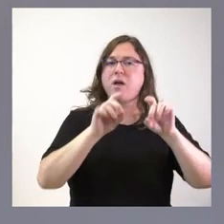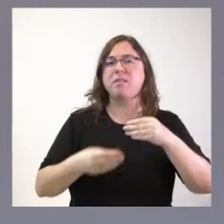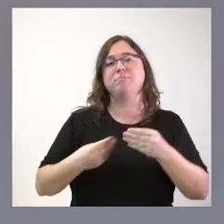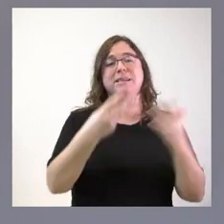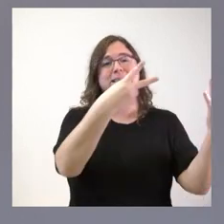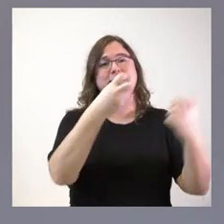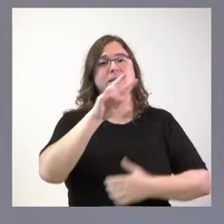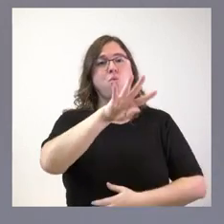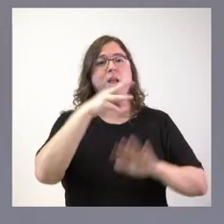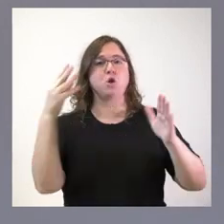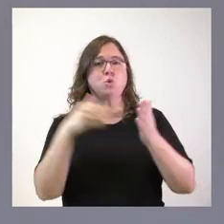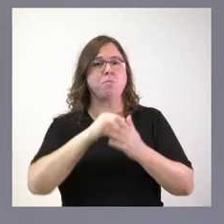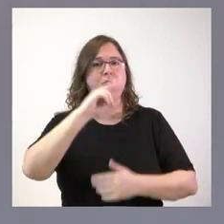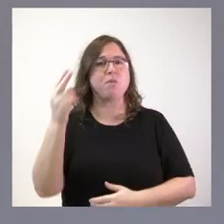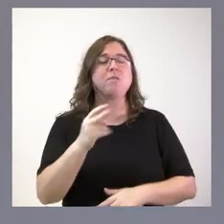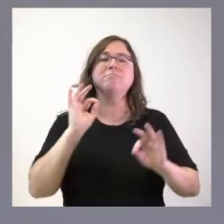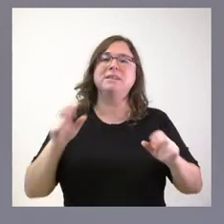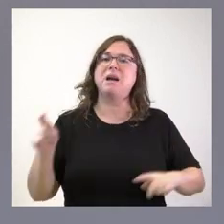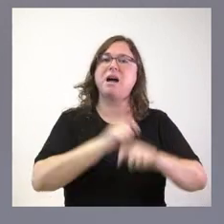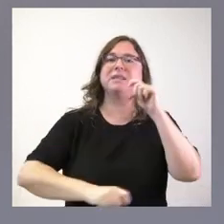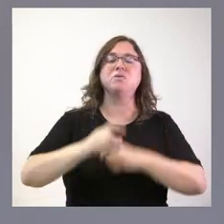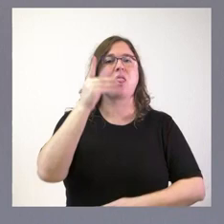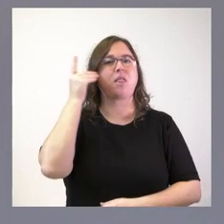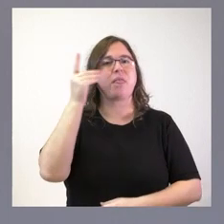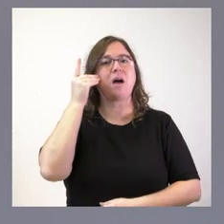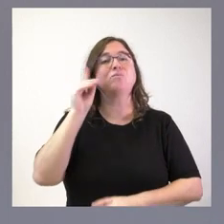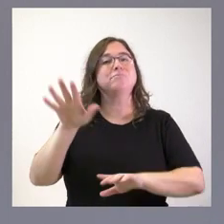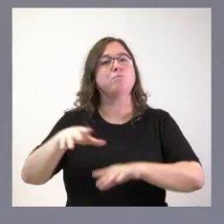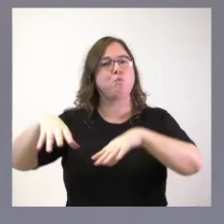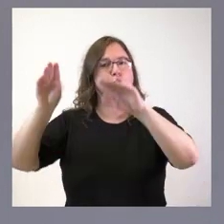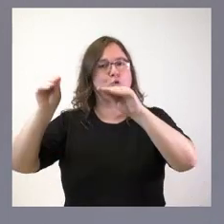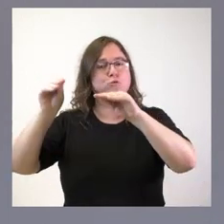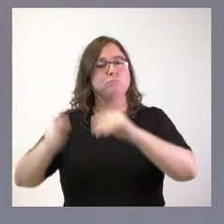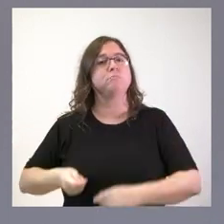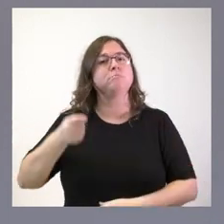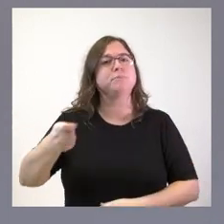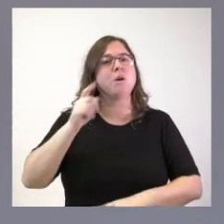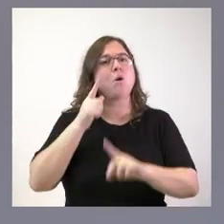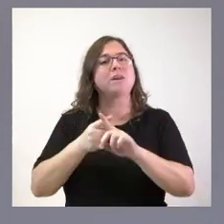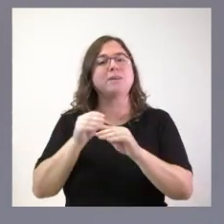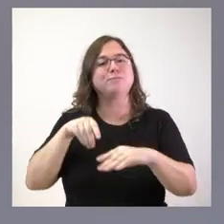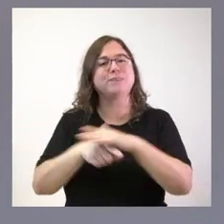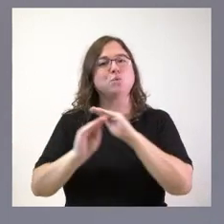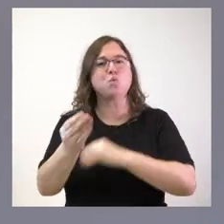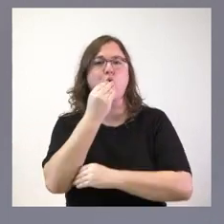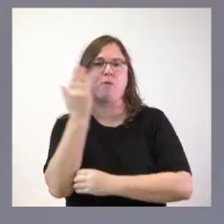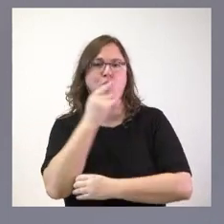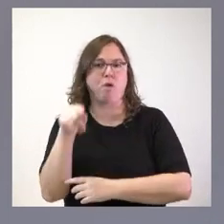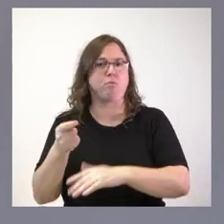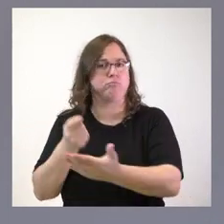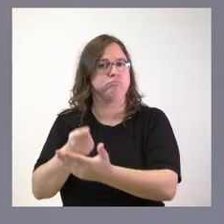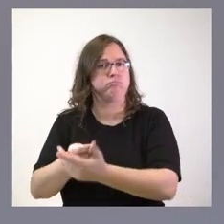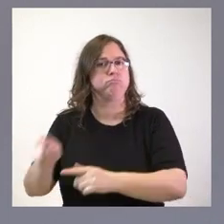748.000 euros para la Asociación Síndrome de Down de Burgos, que recibirán para gestionar su comedor escolar, así como